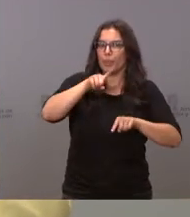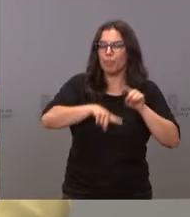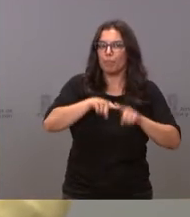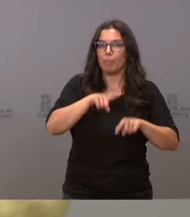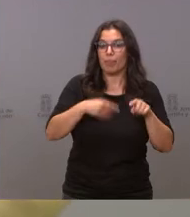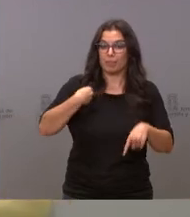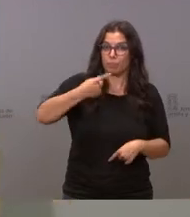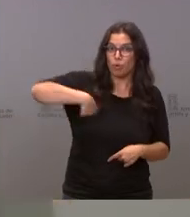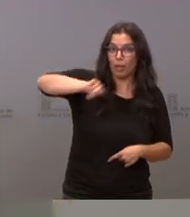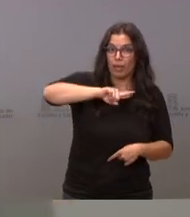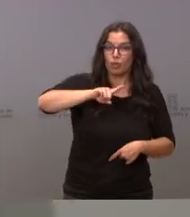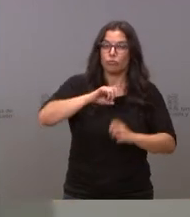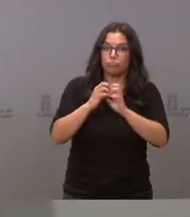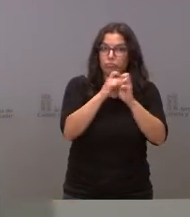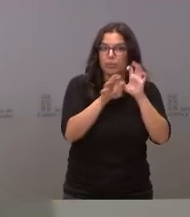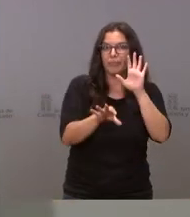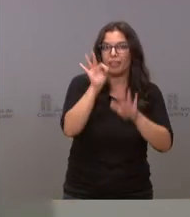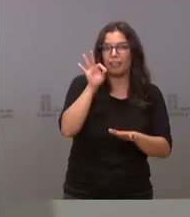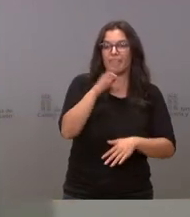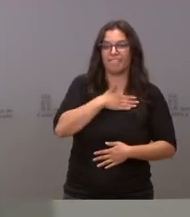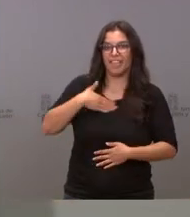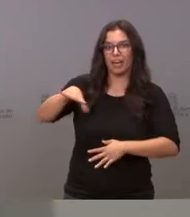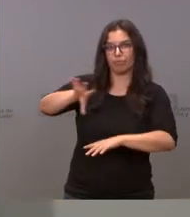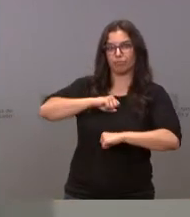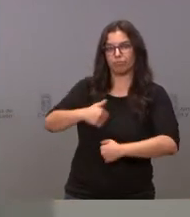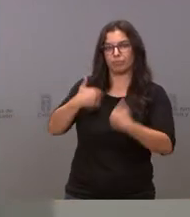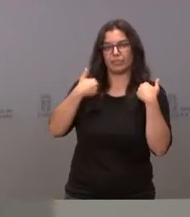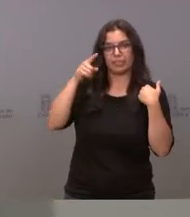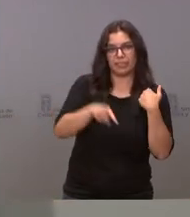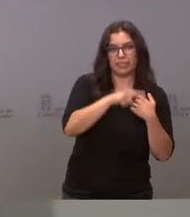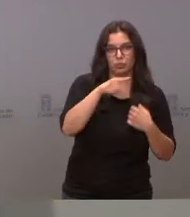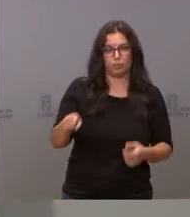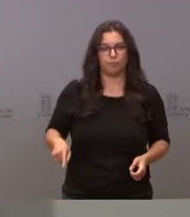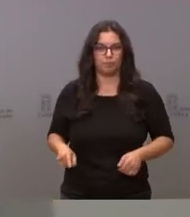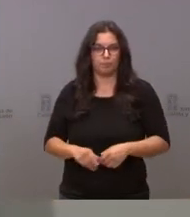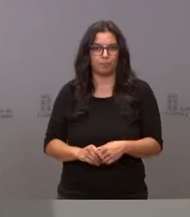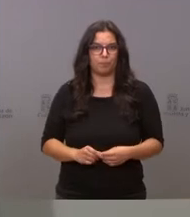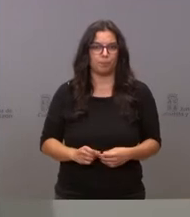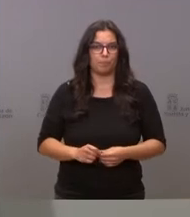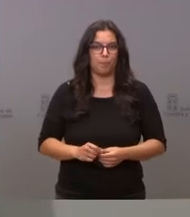propia mancomunidad la que opte o no por realizar dichas competencias.